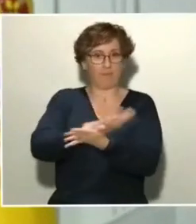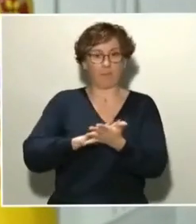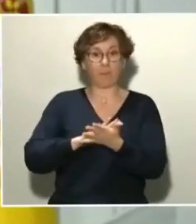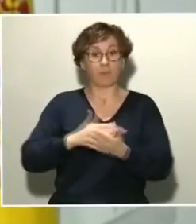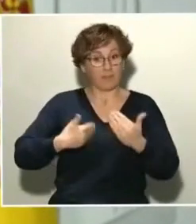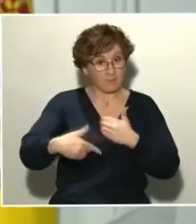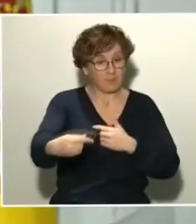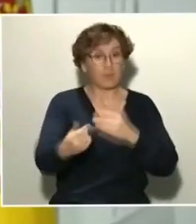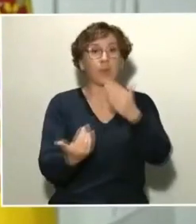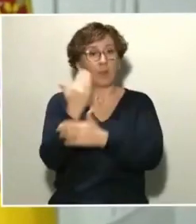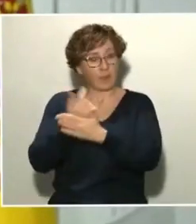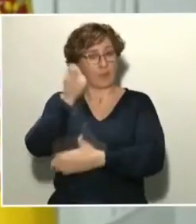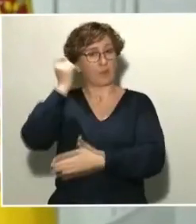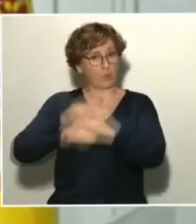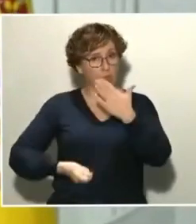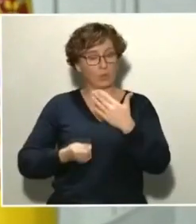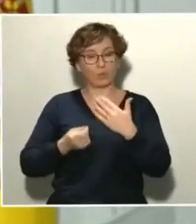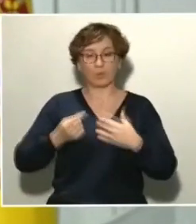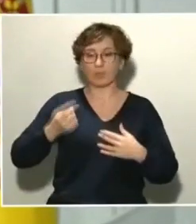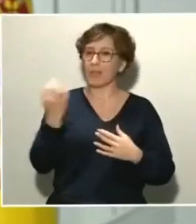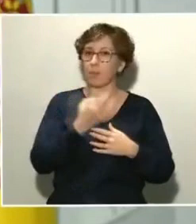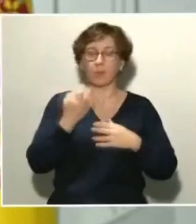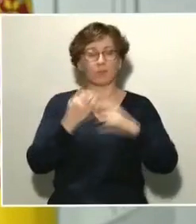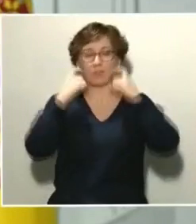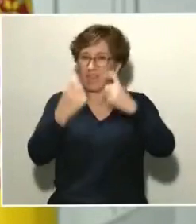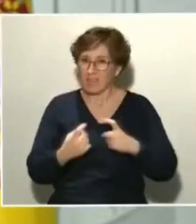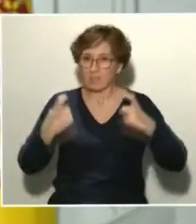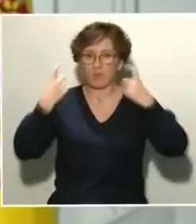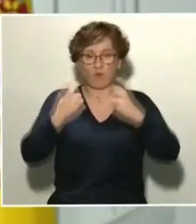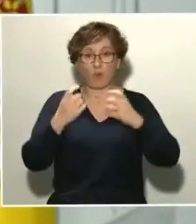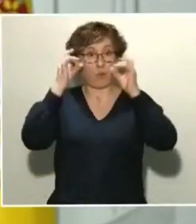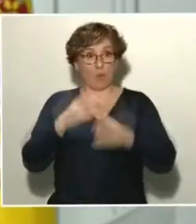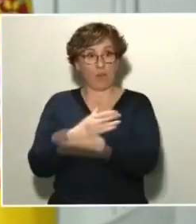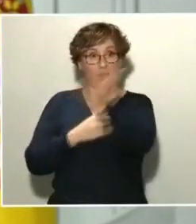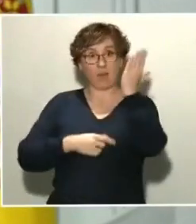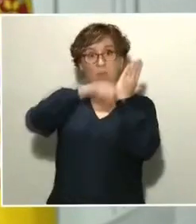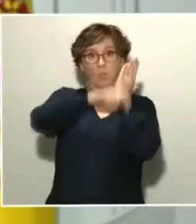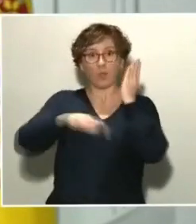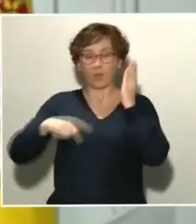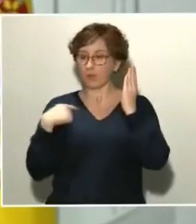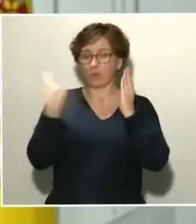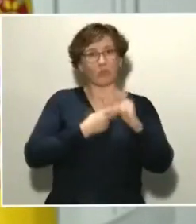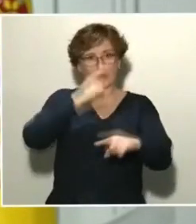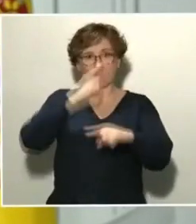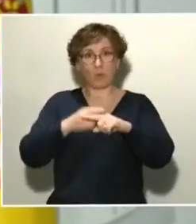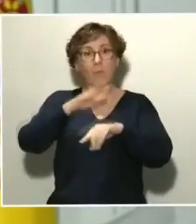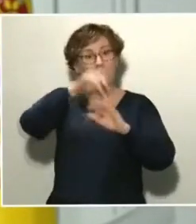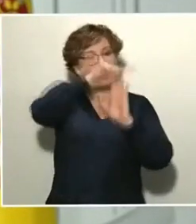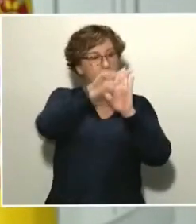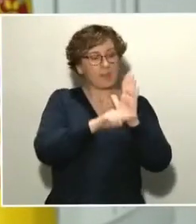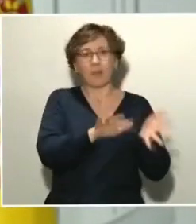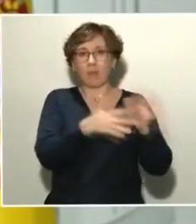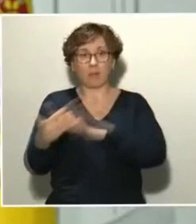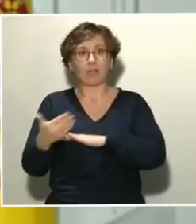nuestro punto de vista, todo el empeño, como está haciendo la ciudadanía española, en aplicar estas medidas que, insisto, son de las más drásticas que ha aplicado